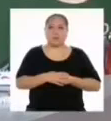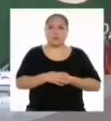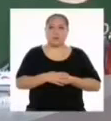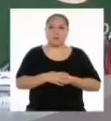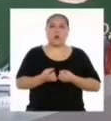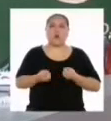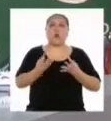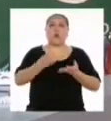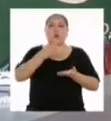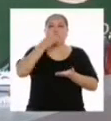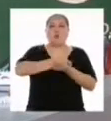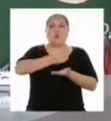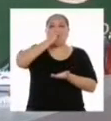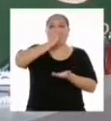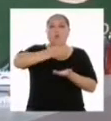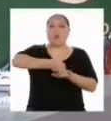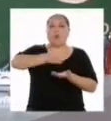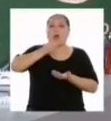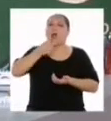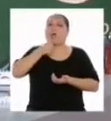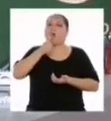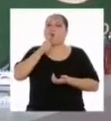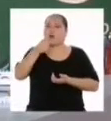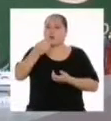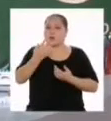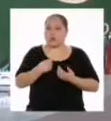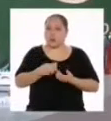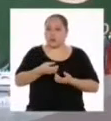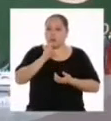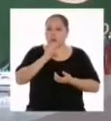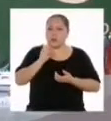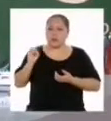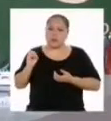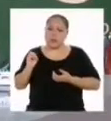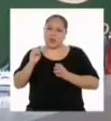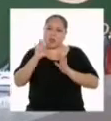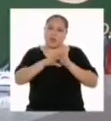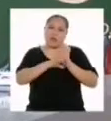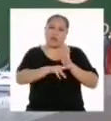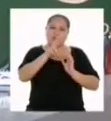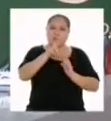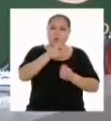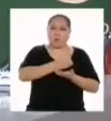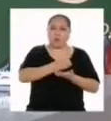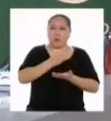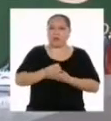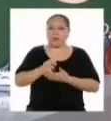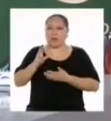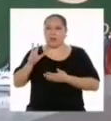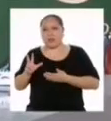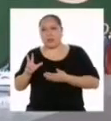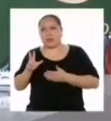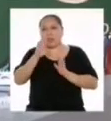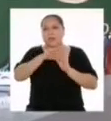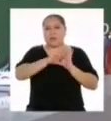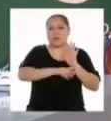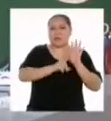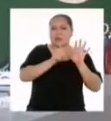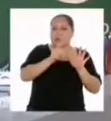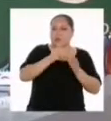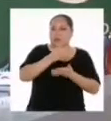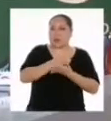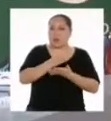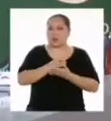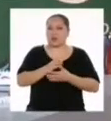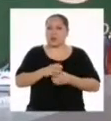¿Cuántos vasos de agua consume al día en promedio? De cero a menos de tres vasos al día. De tres a menos de seis vasos.